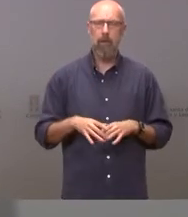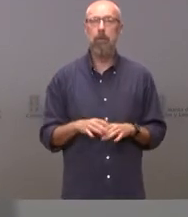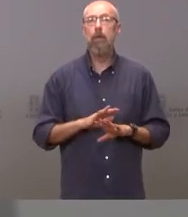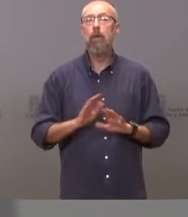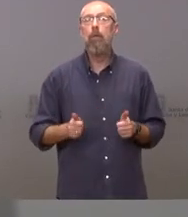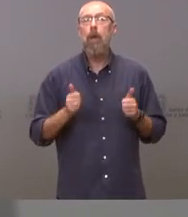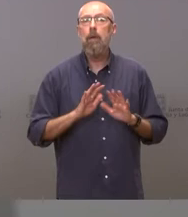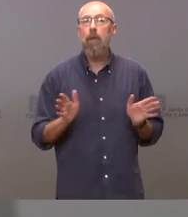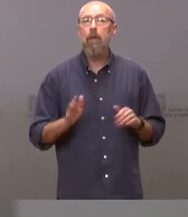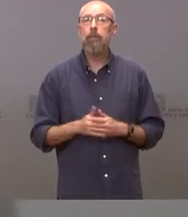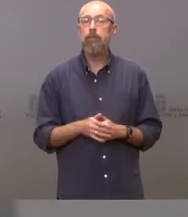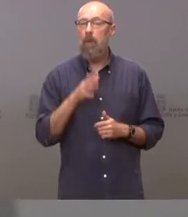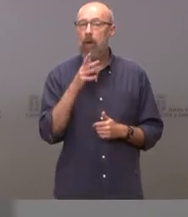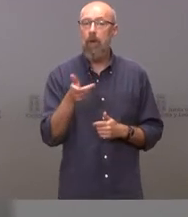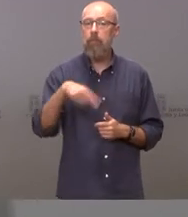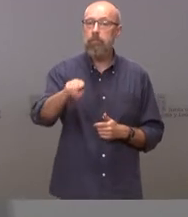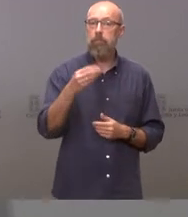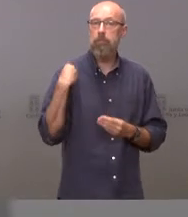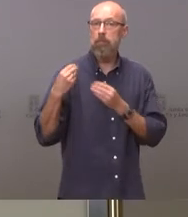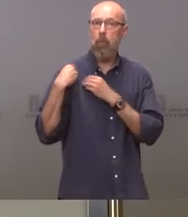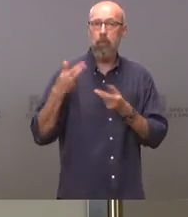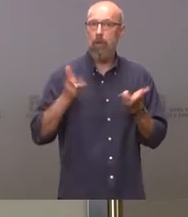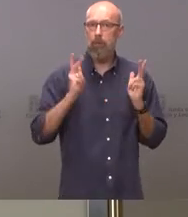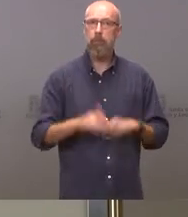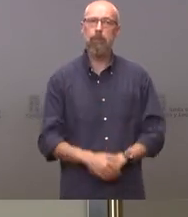estamos a su disposición para las preguntas que nos quieran hacer.